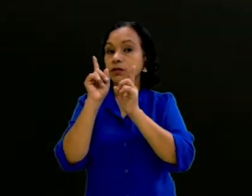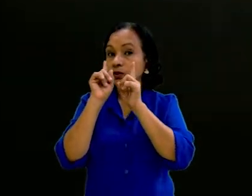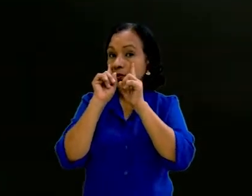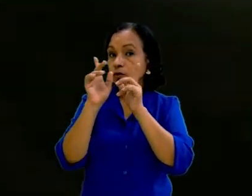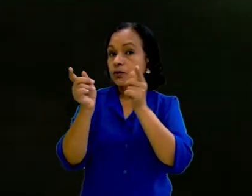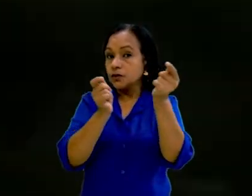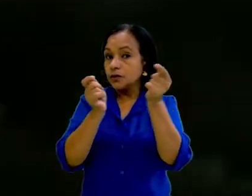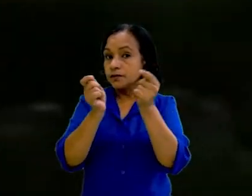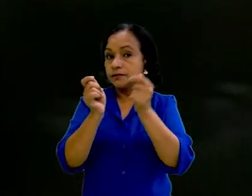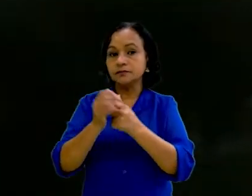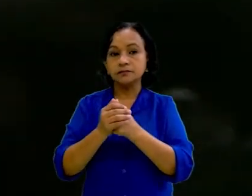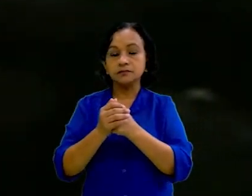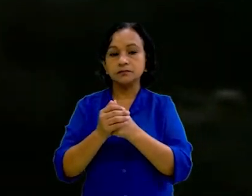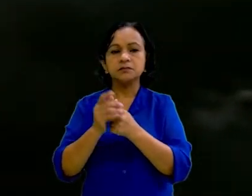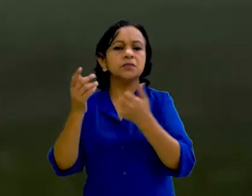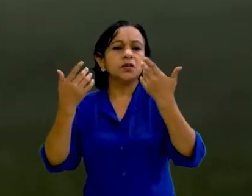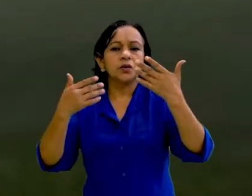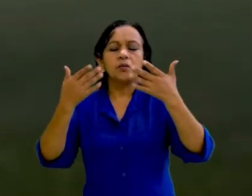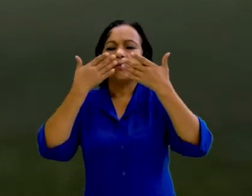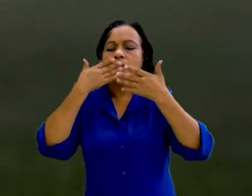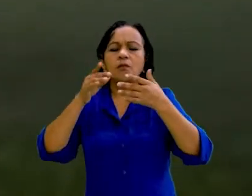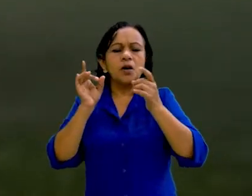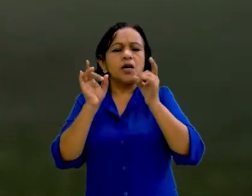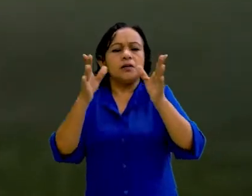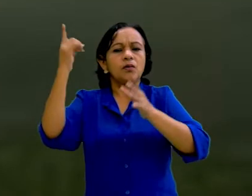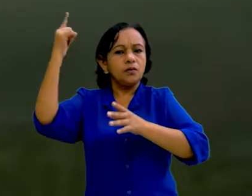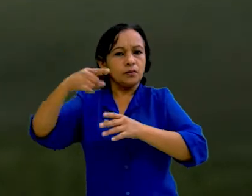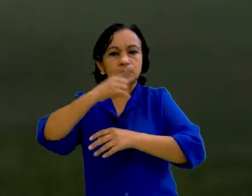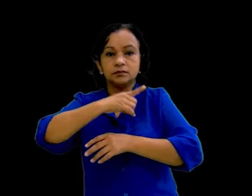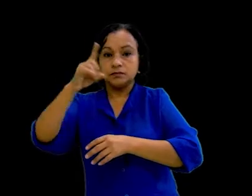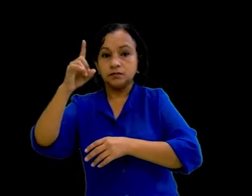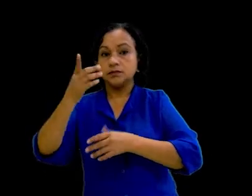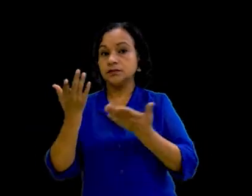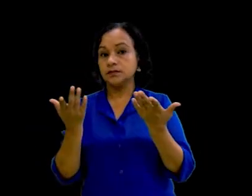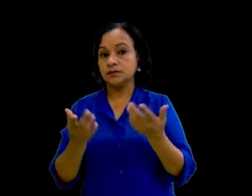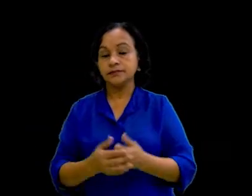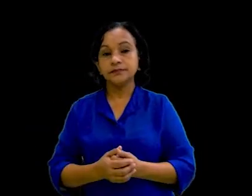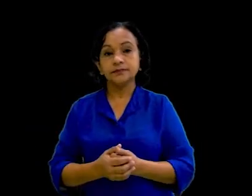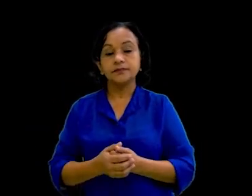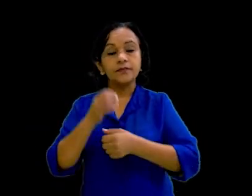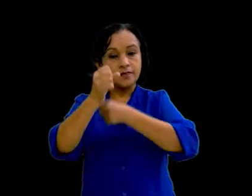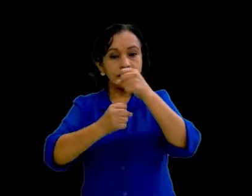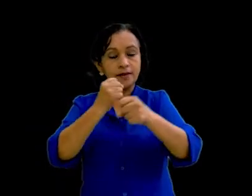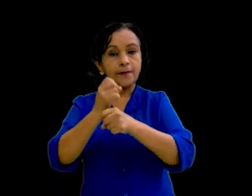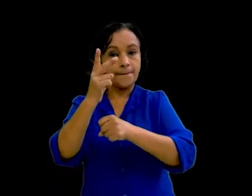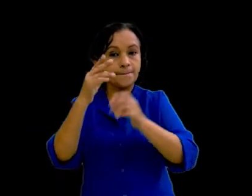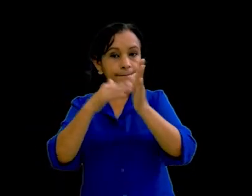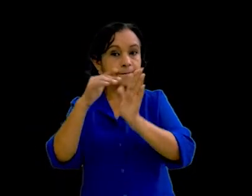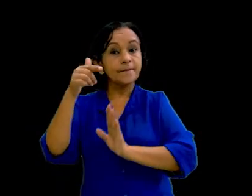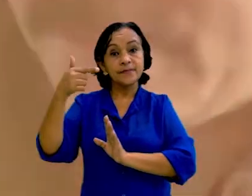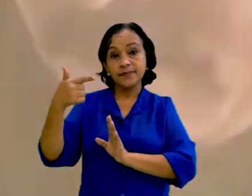preparados, y no como una especie de mala suerte o castigo divino. Año 2007.